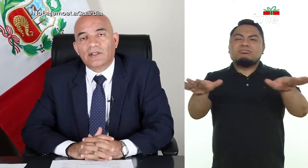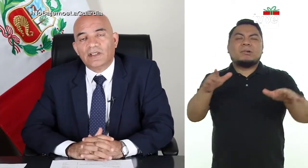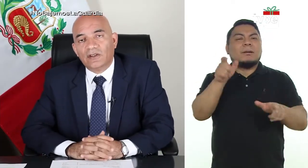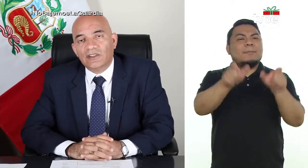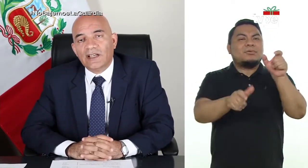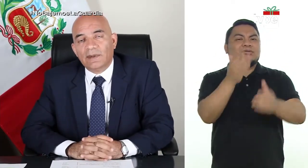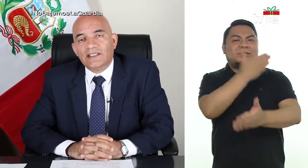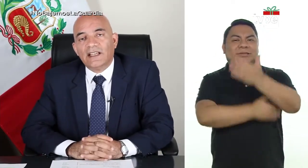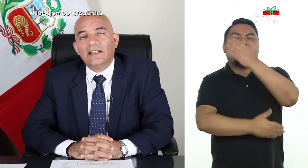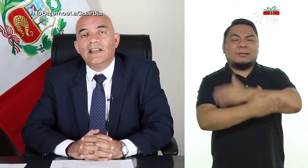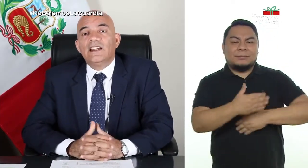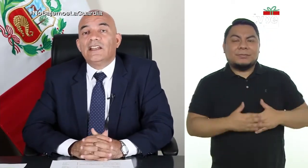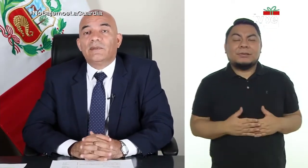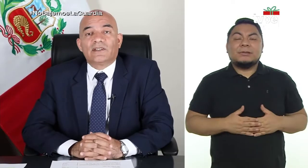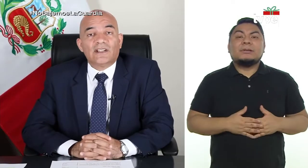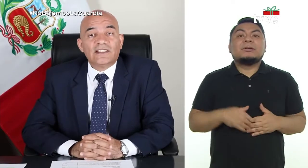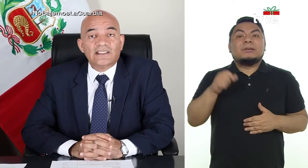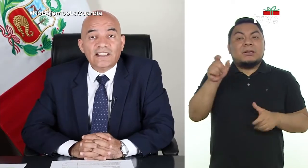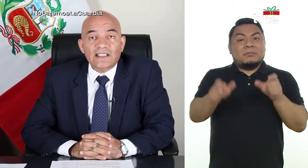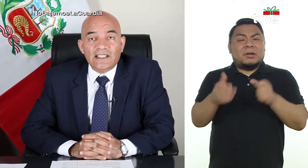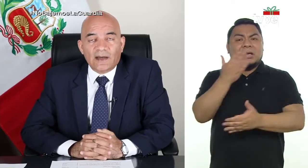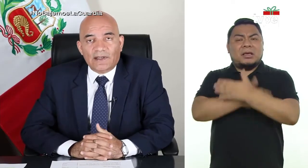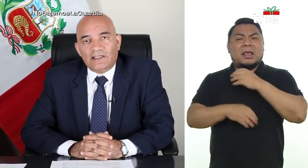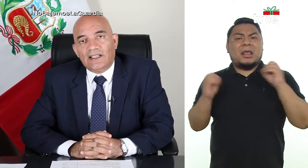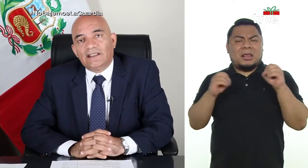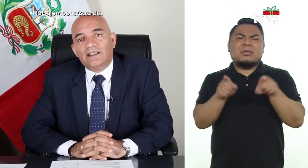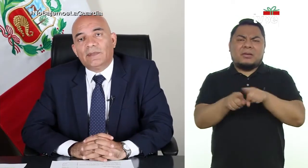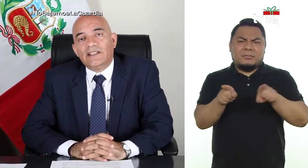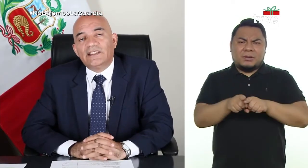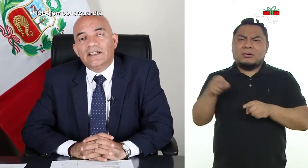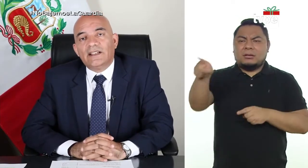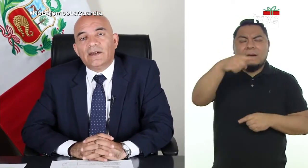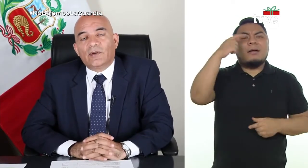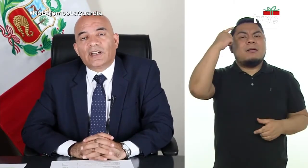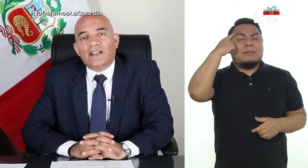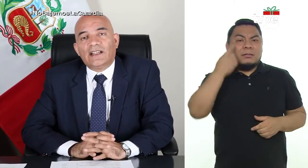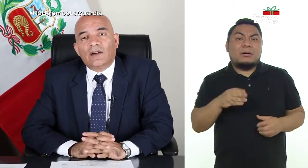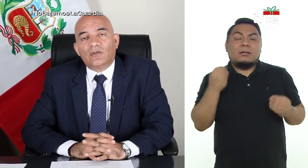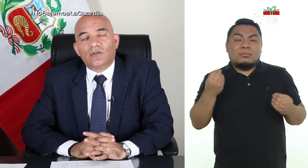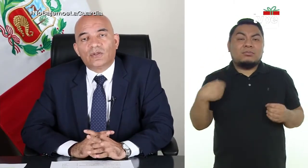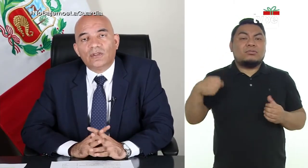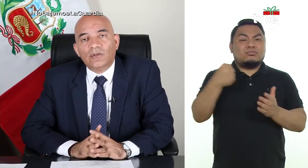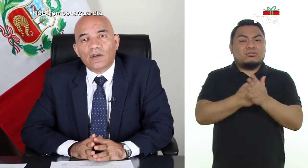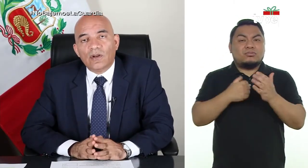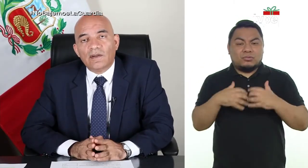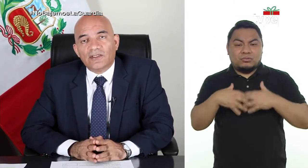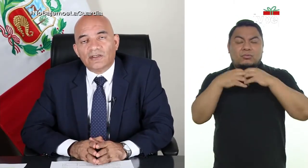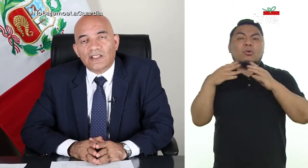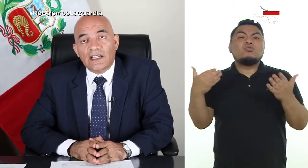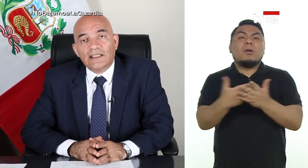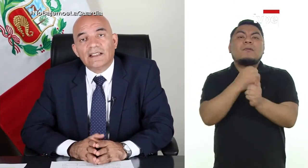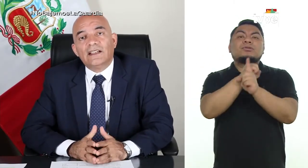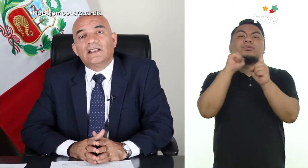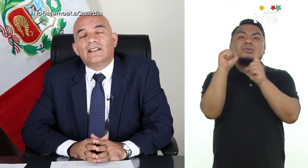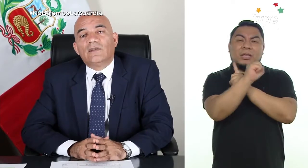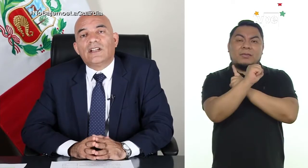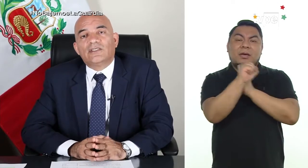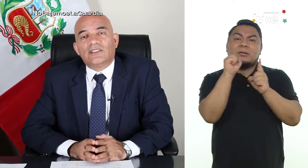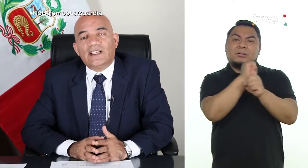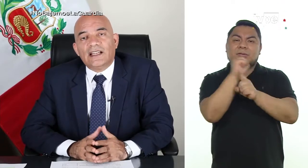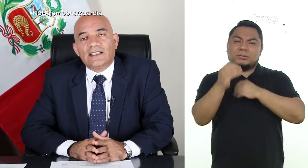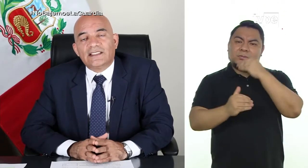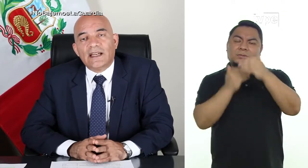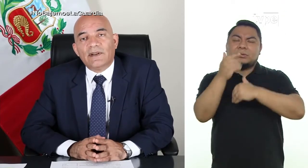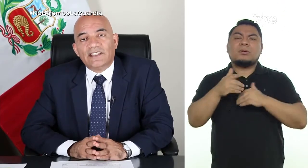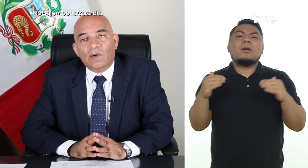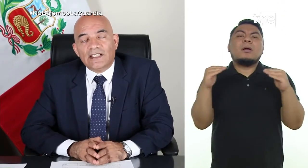posible de personas con discapacidad y personas sin discapacidad del país. Porque la construcción de una nueva sociedad, de una